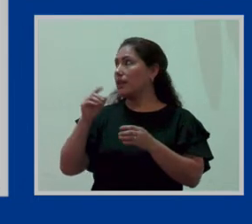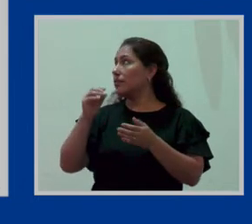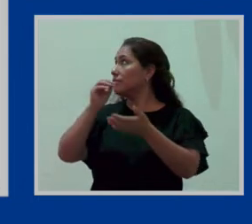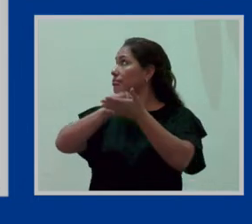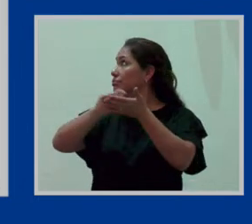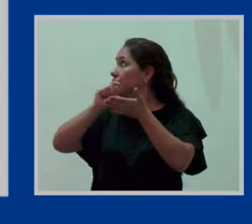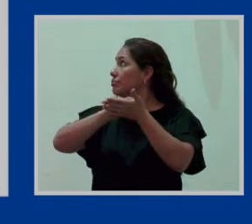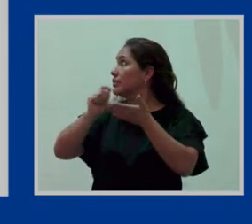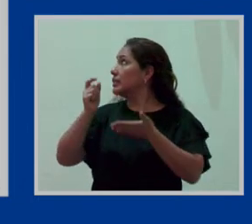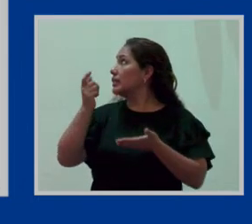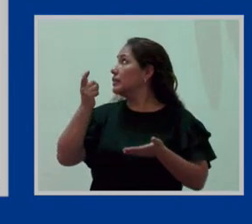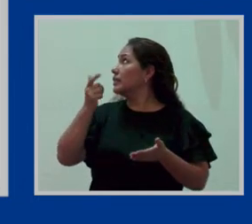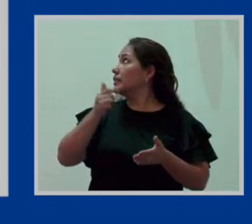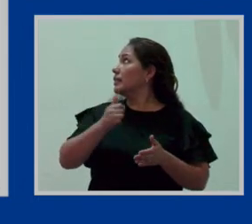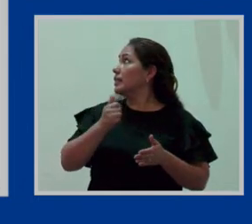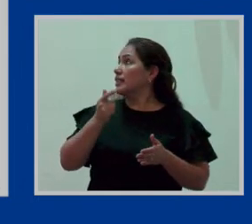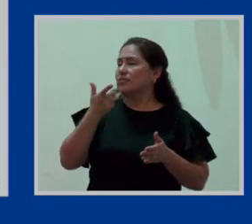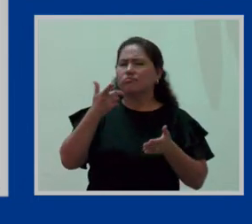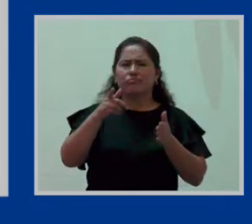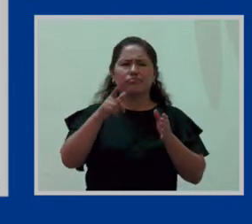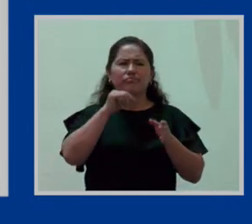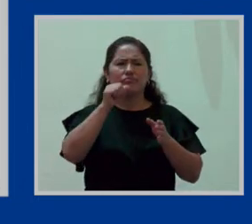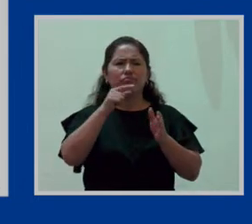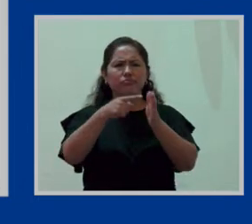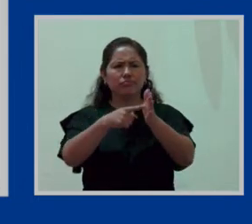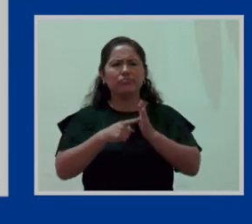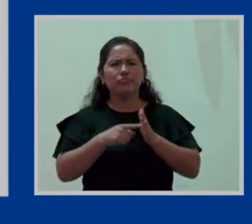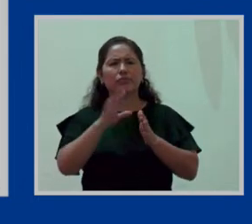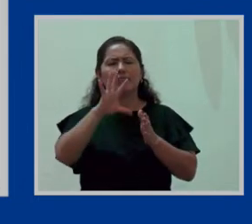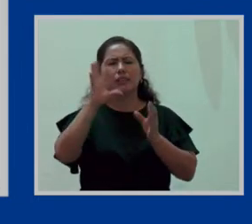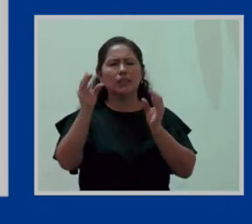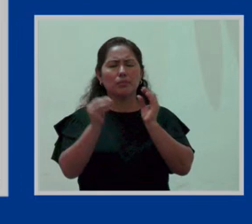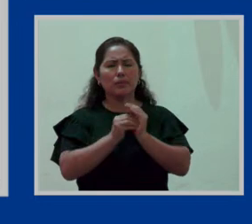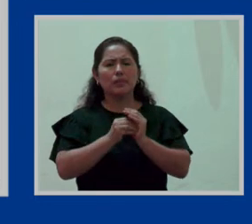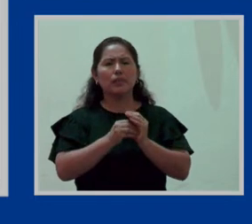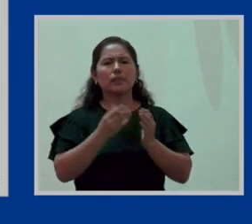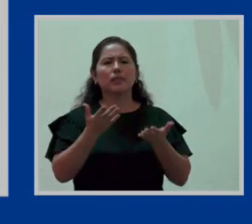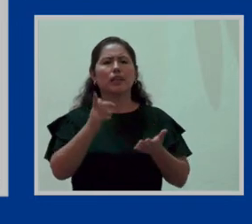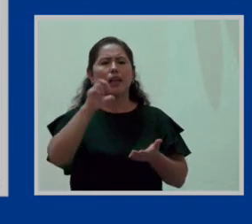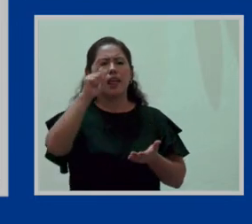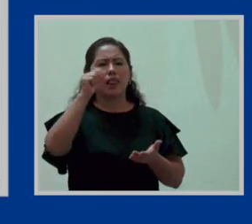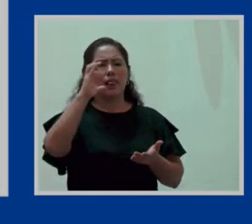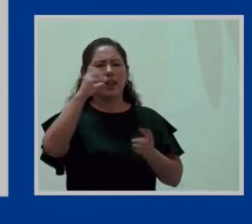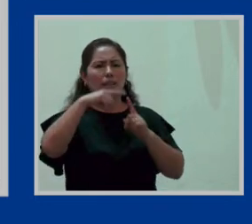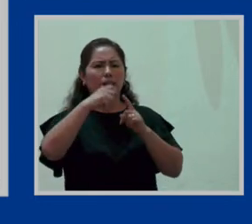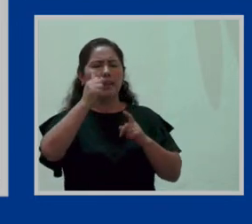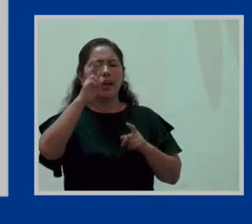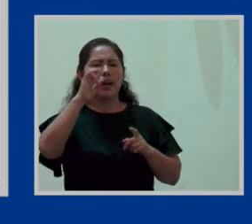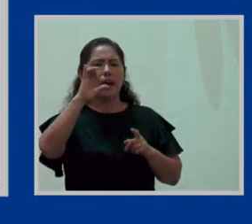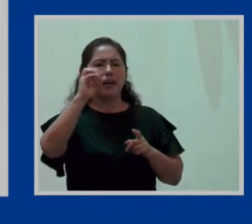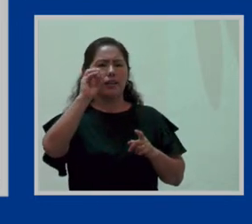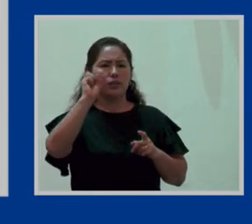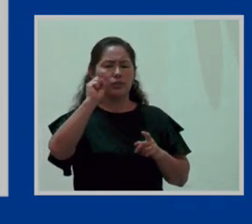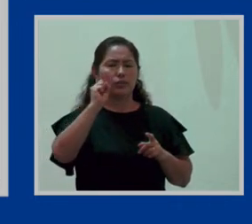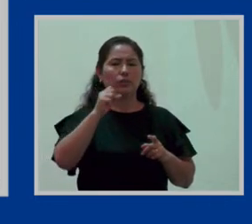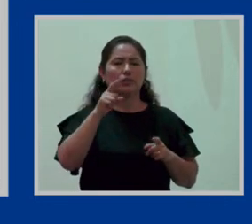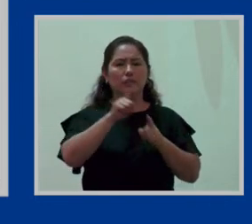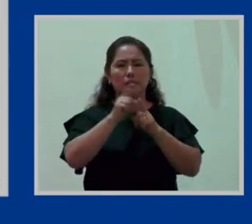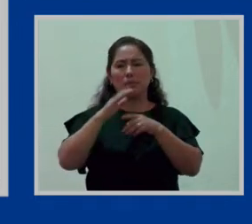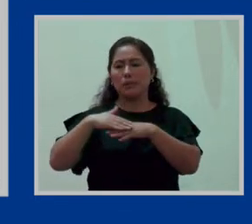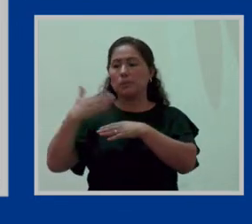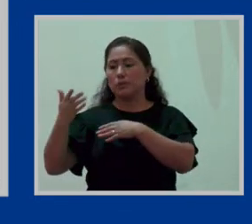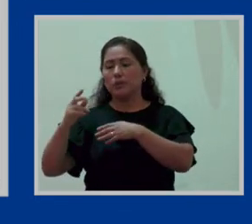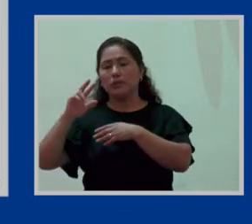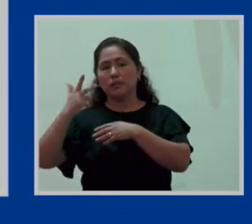el incumplimiento de las obligaciones relativas a la implementación de lactarios. Van a hablar de lactarios en la siguiente ponencia,